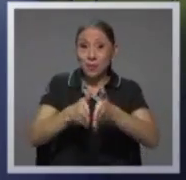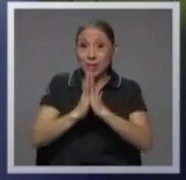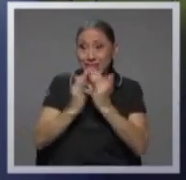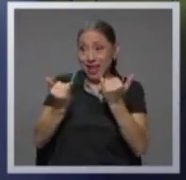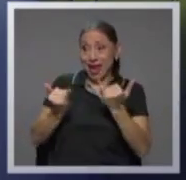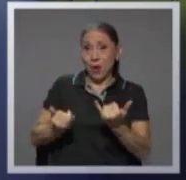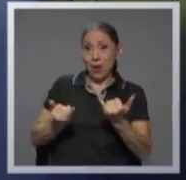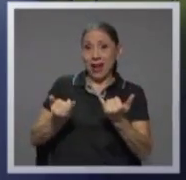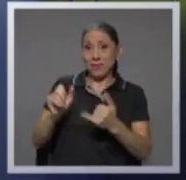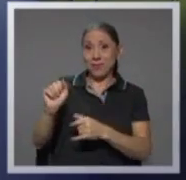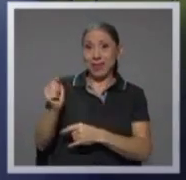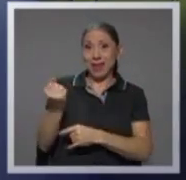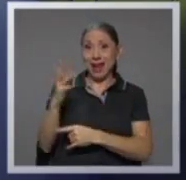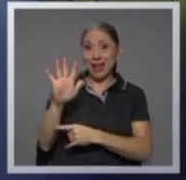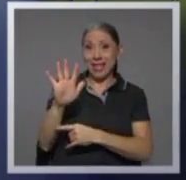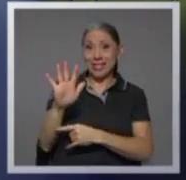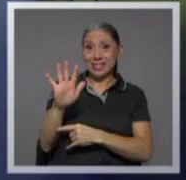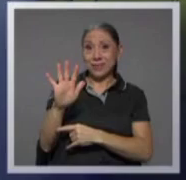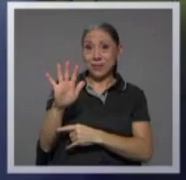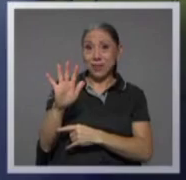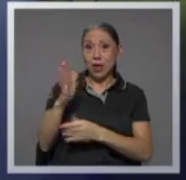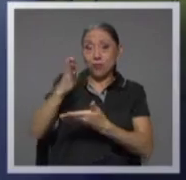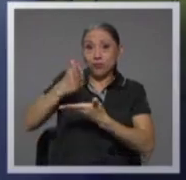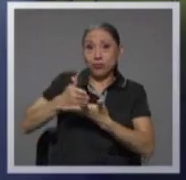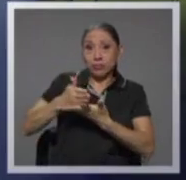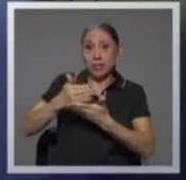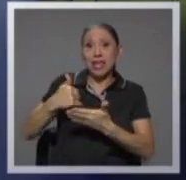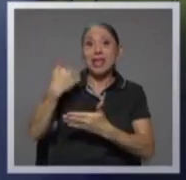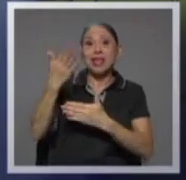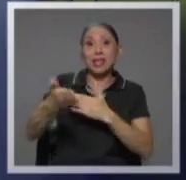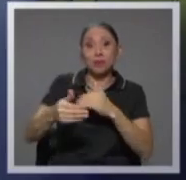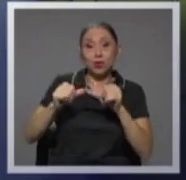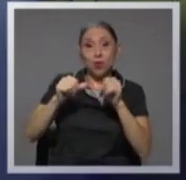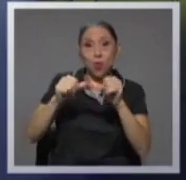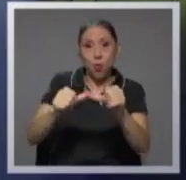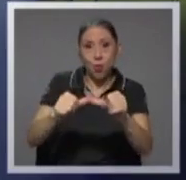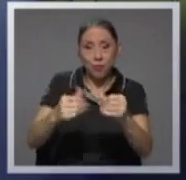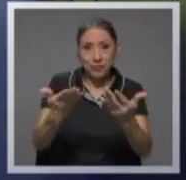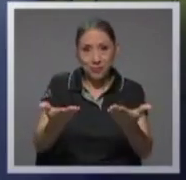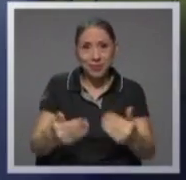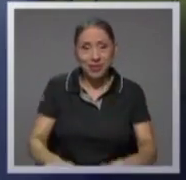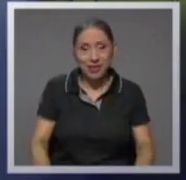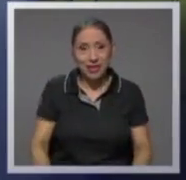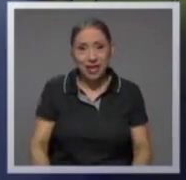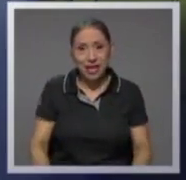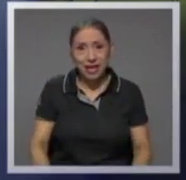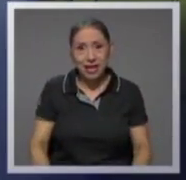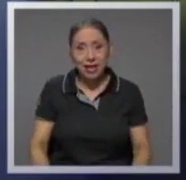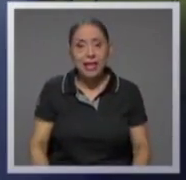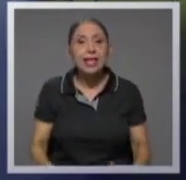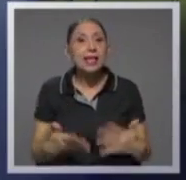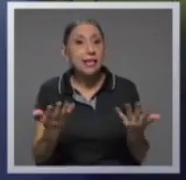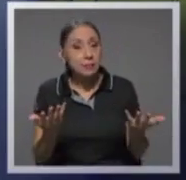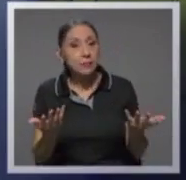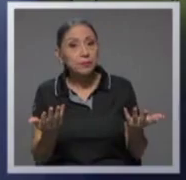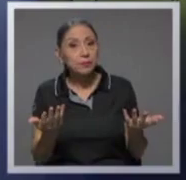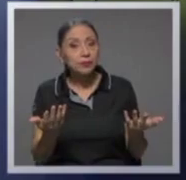canal que nos invite a continuar en el siguiente segmento y